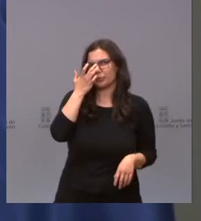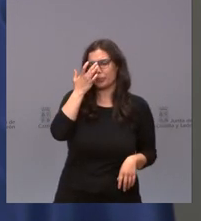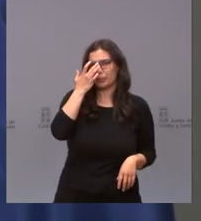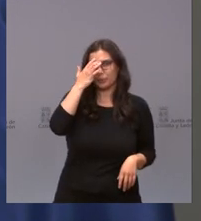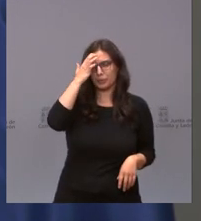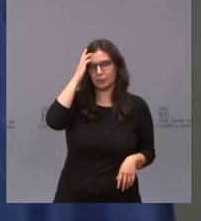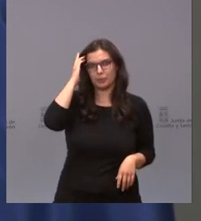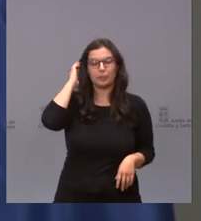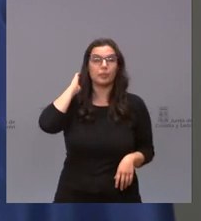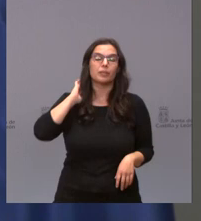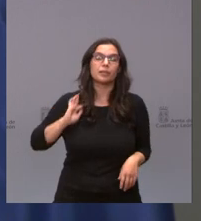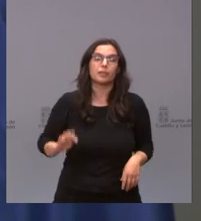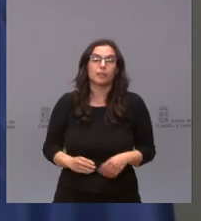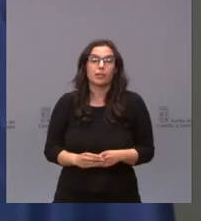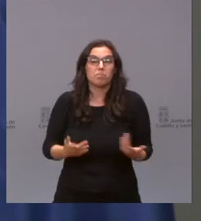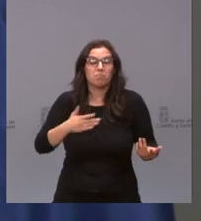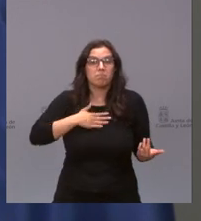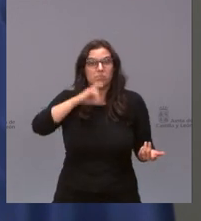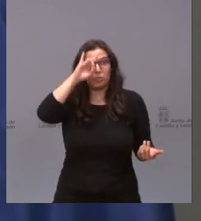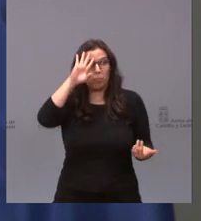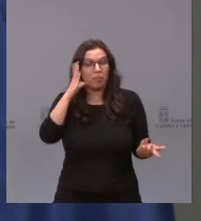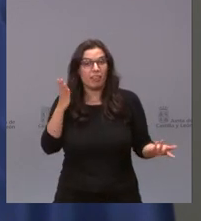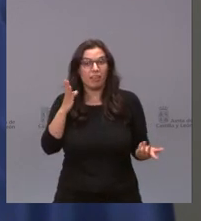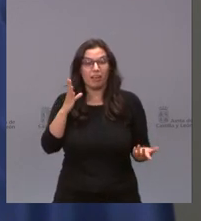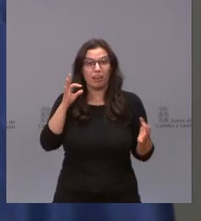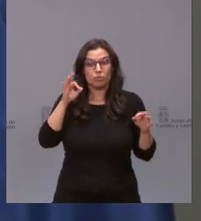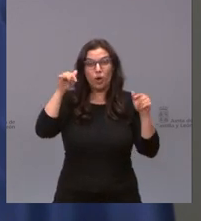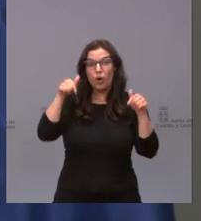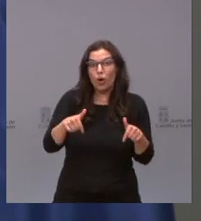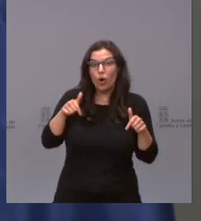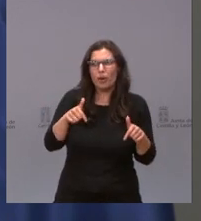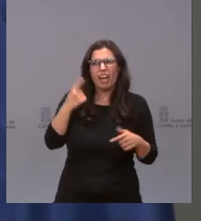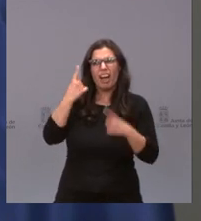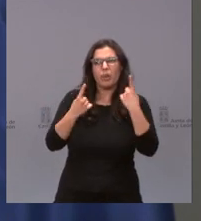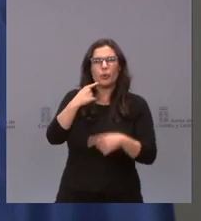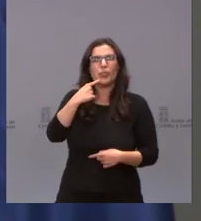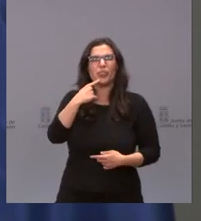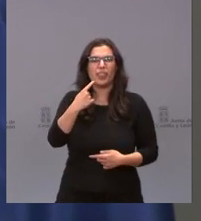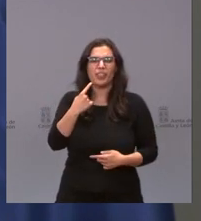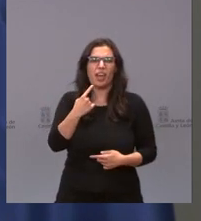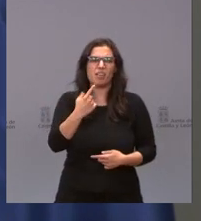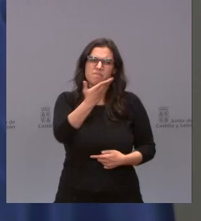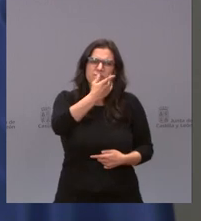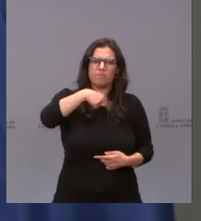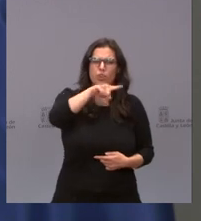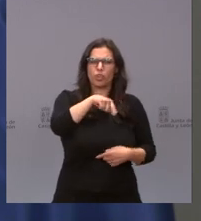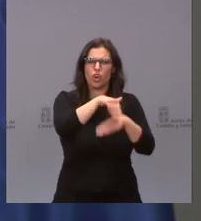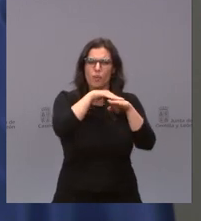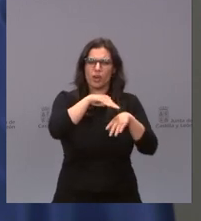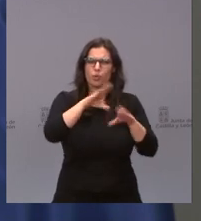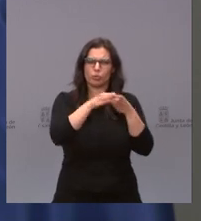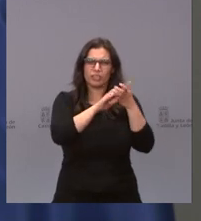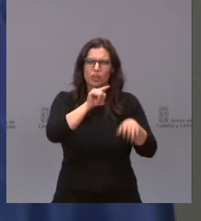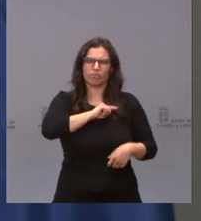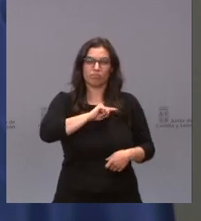no deja de sorprenderme que hoy alguien haya apelado a nuestra conciencia porque en el grado de